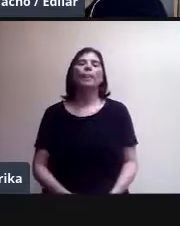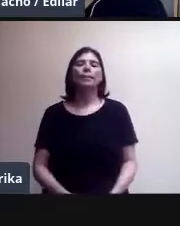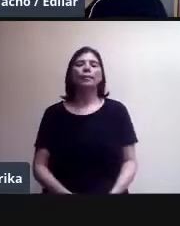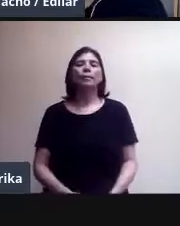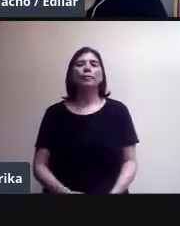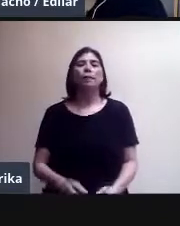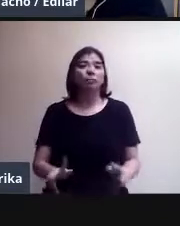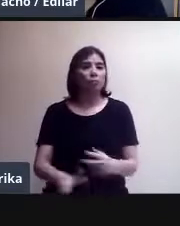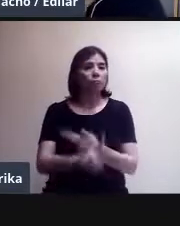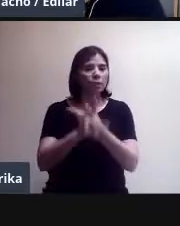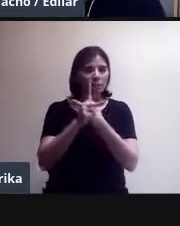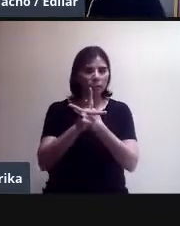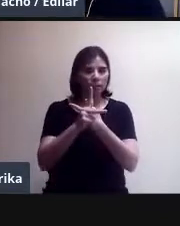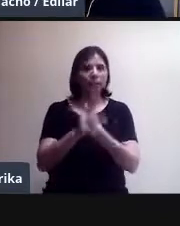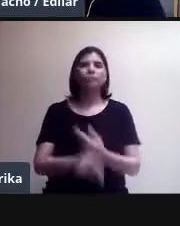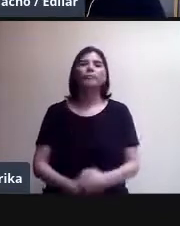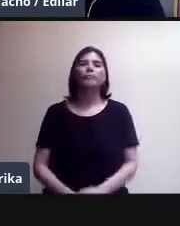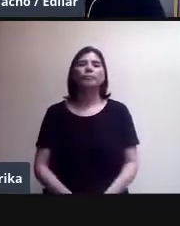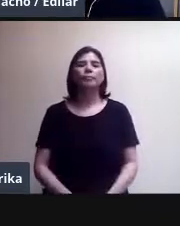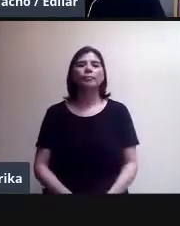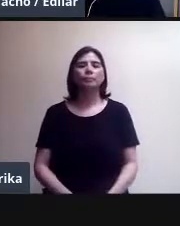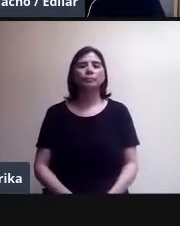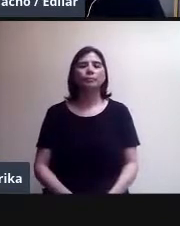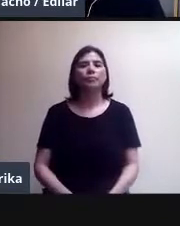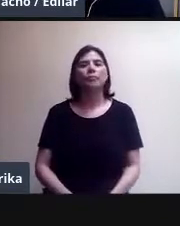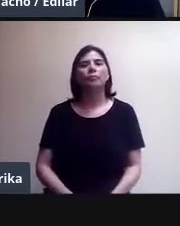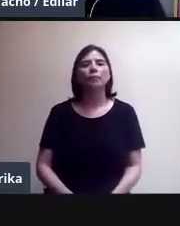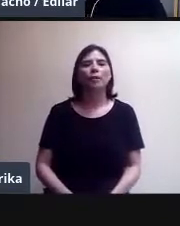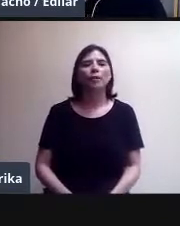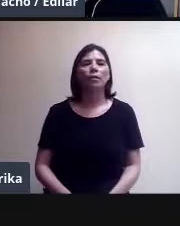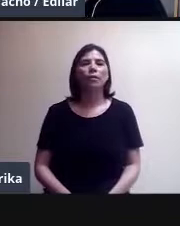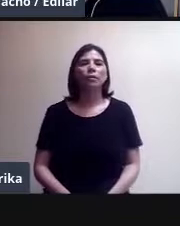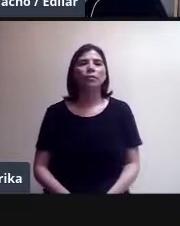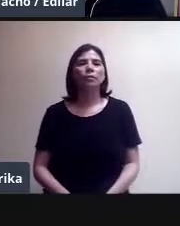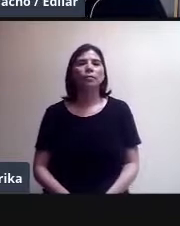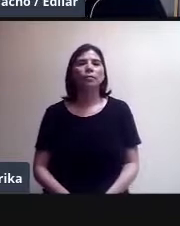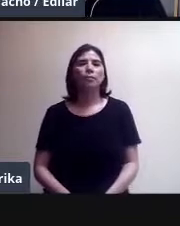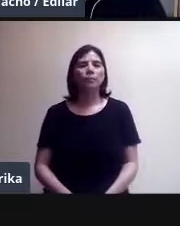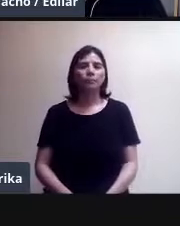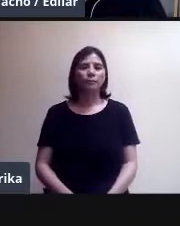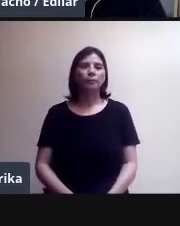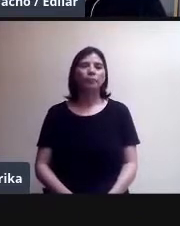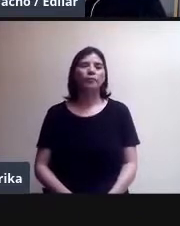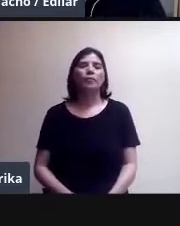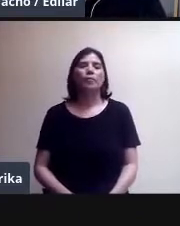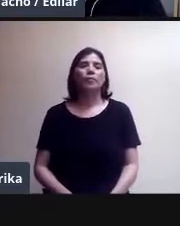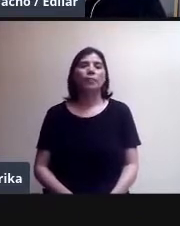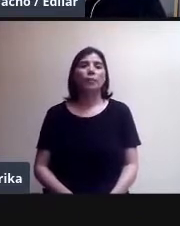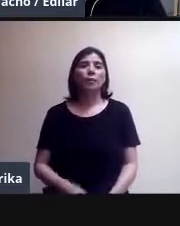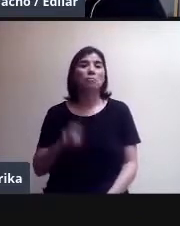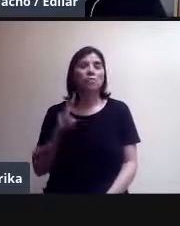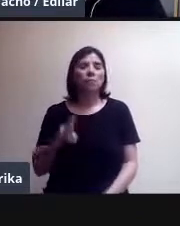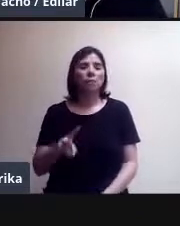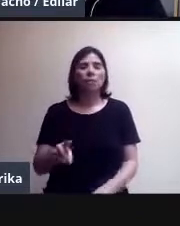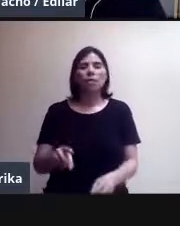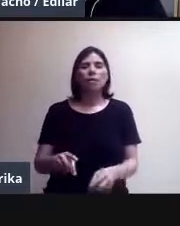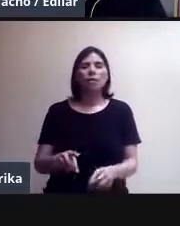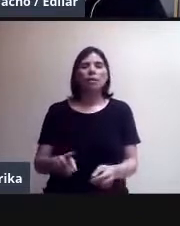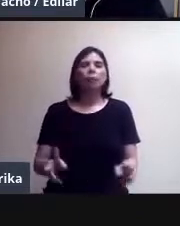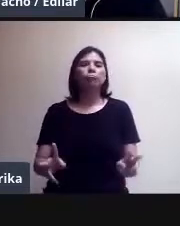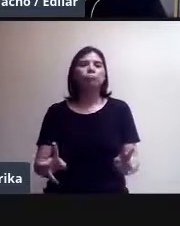vamos a hacer la anatomía de una videollamada. Cuando uno hace una